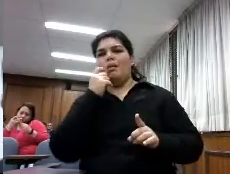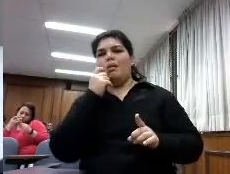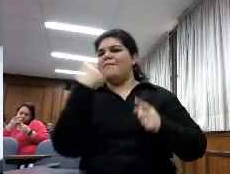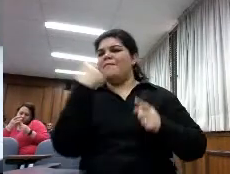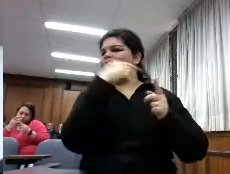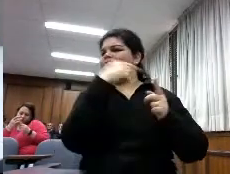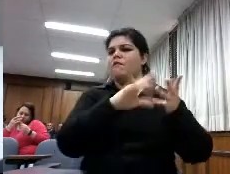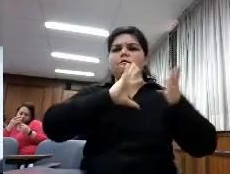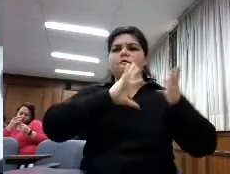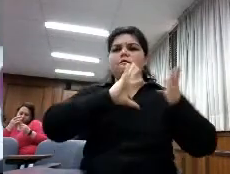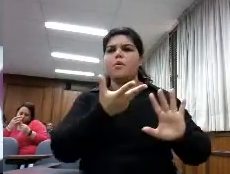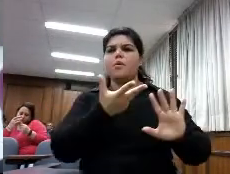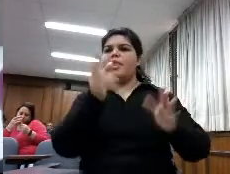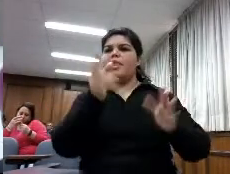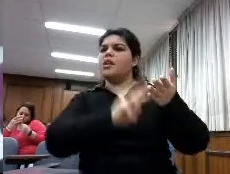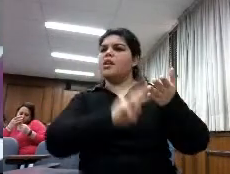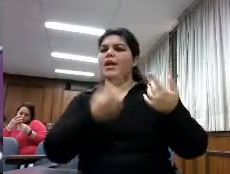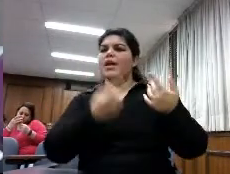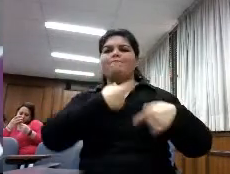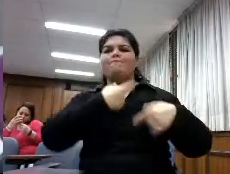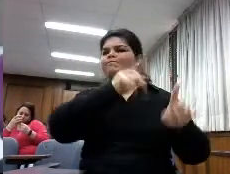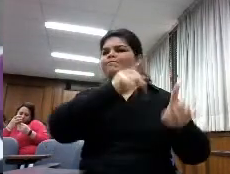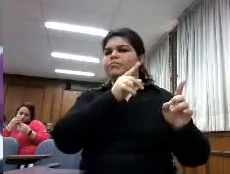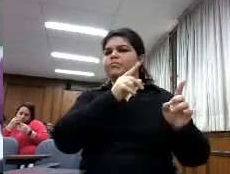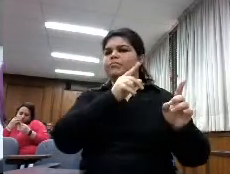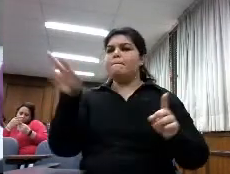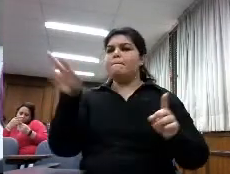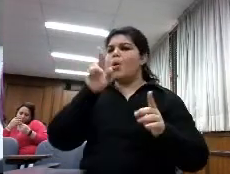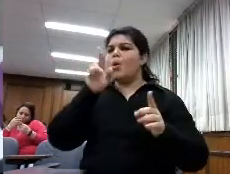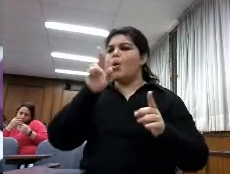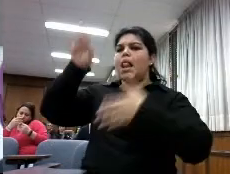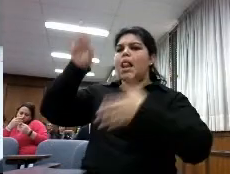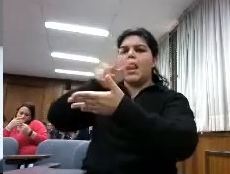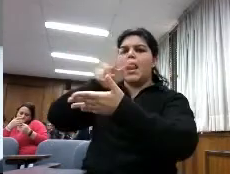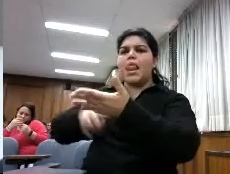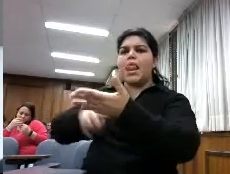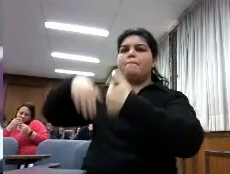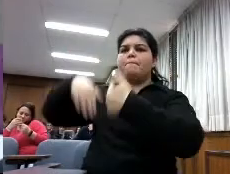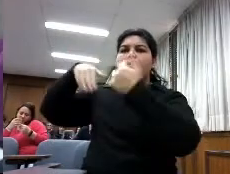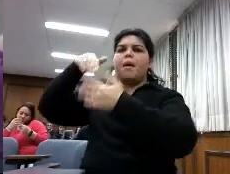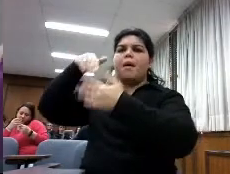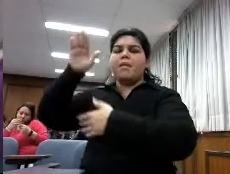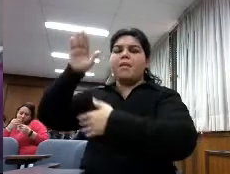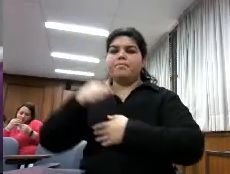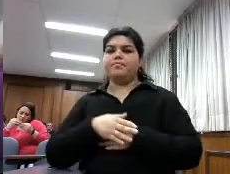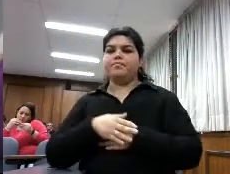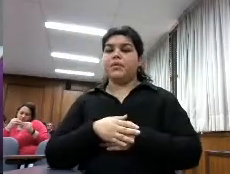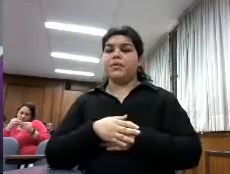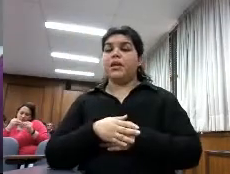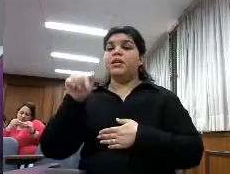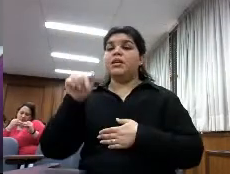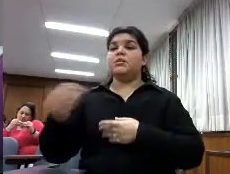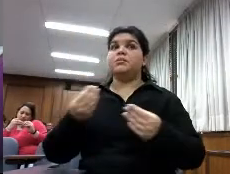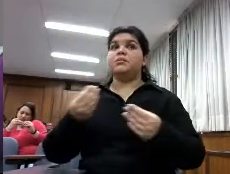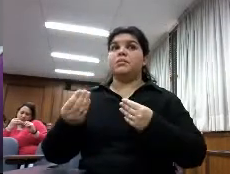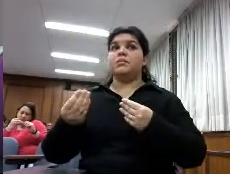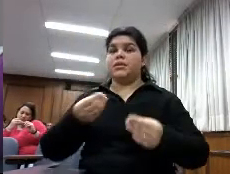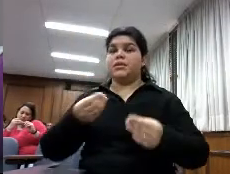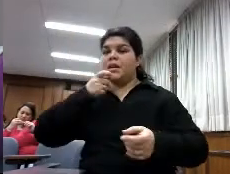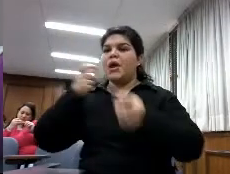fundamentalmente las mujeres son más lectoras por lo tanto la tasa de respuesta fue fundamentalmente de mujeres